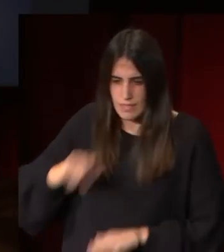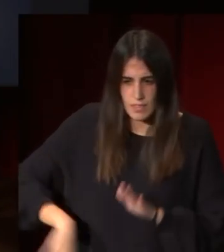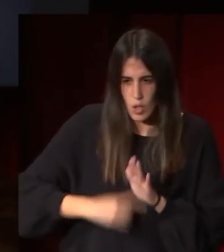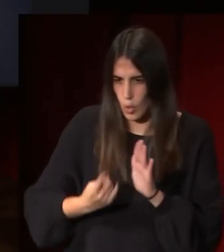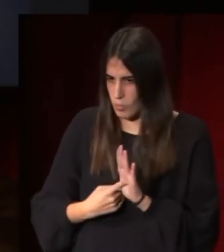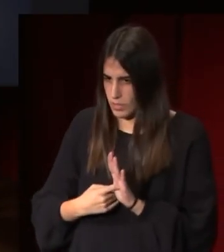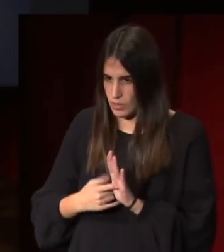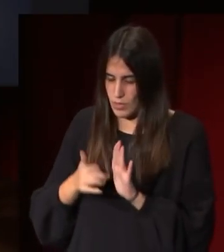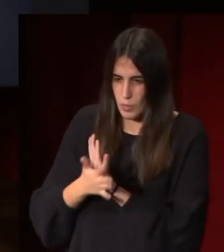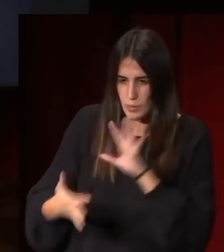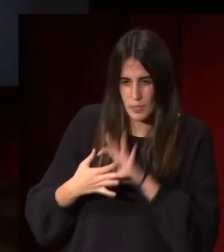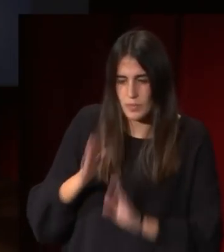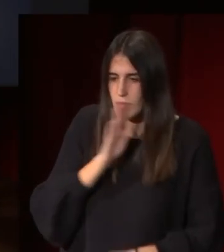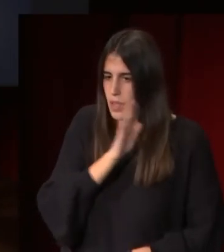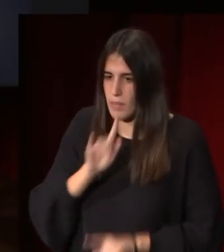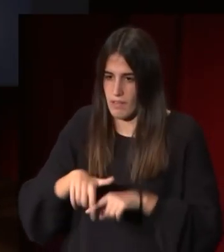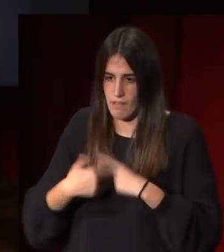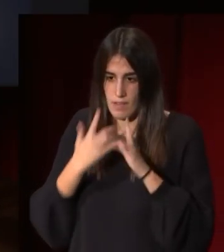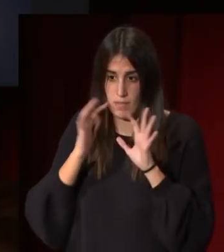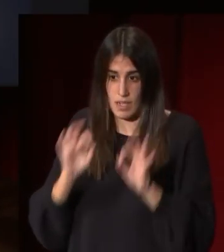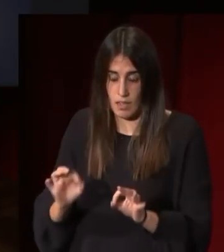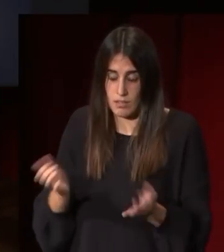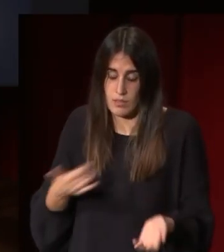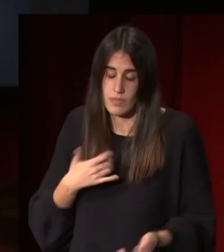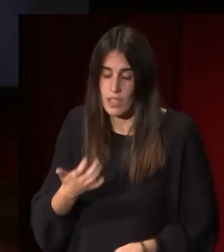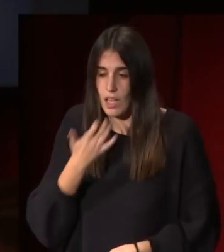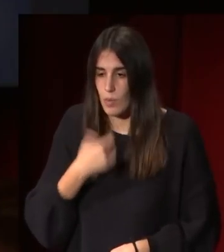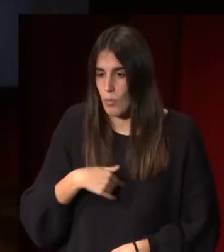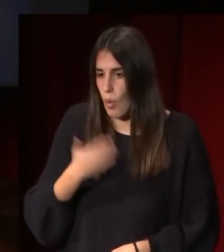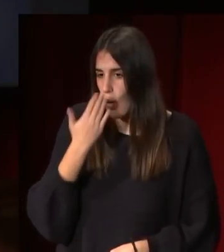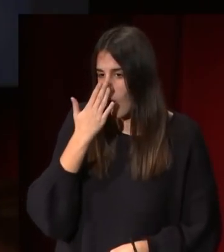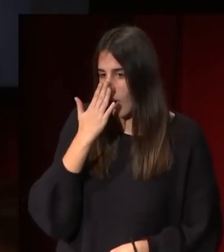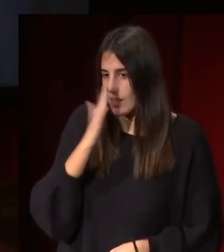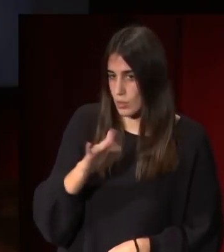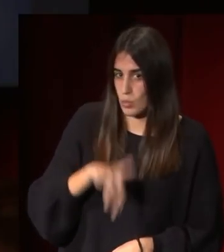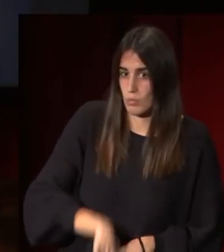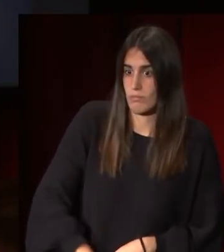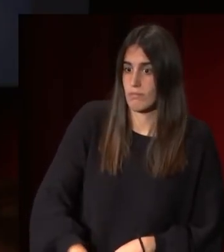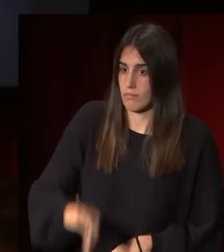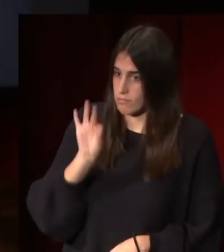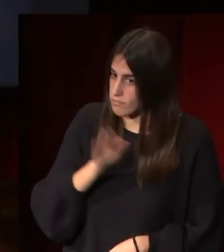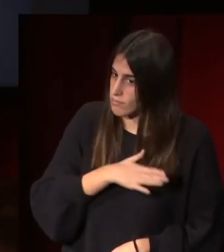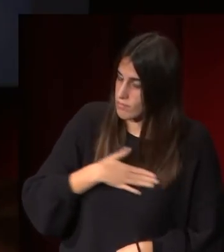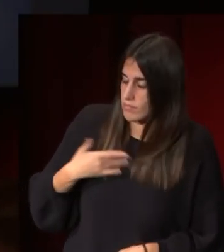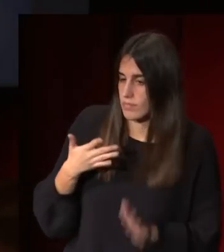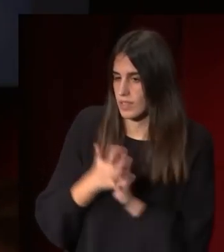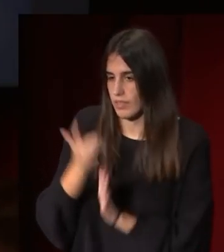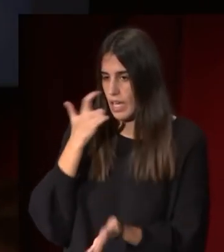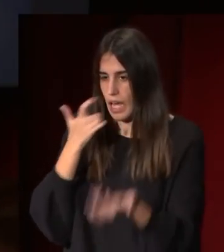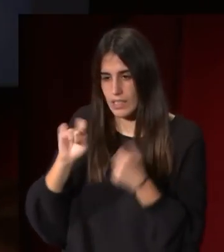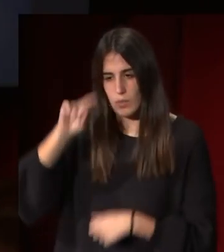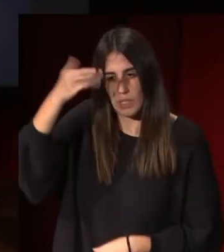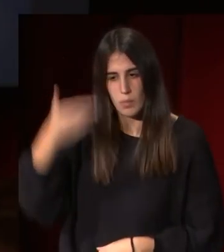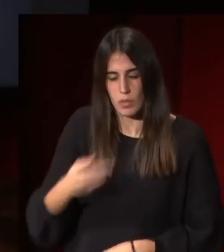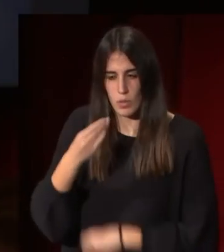madre de familia y es el ejemplo bueno pues de conducta que se elige y que los grandes artistas van a utilizar para hacer